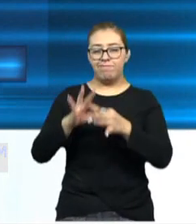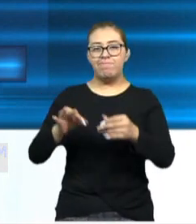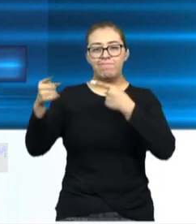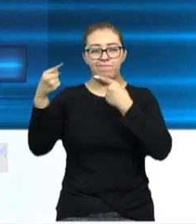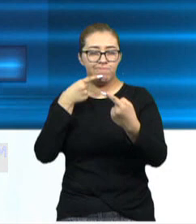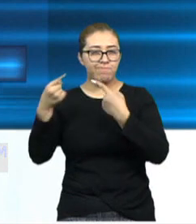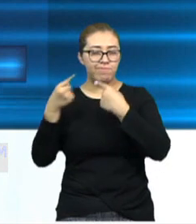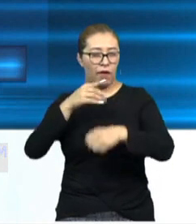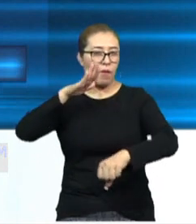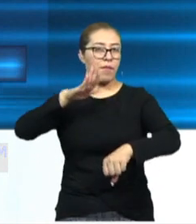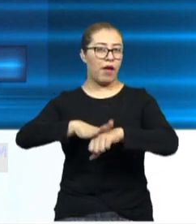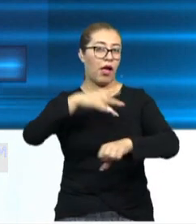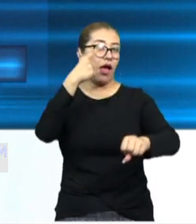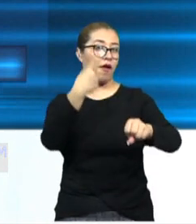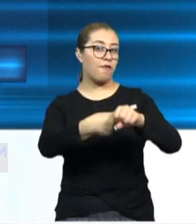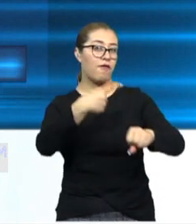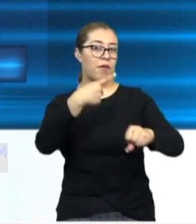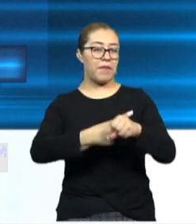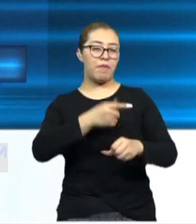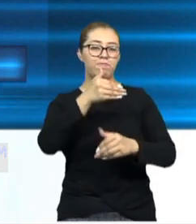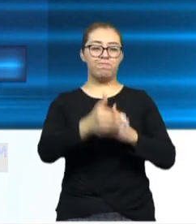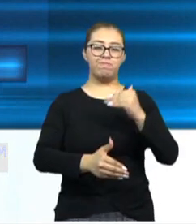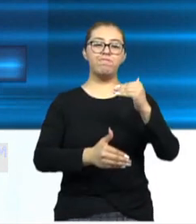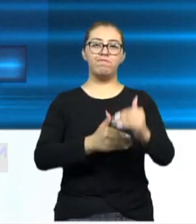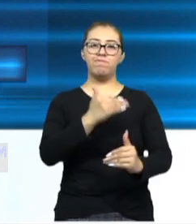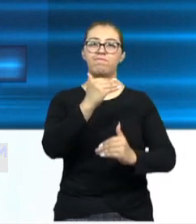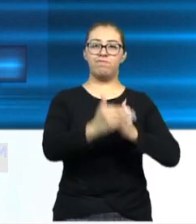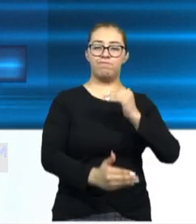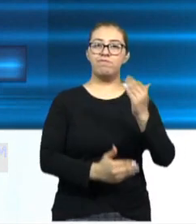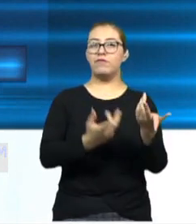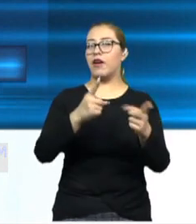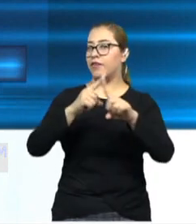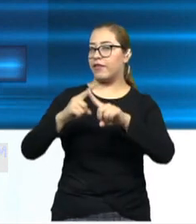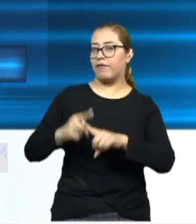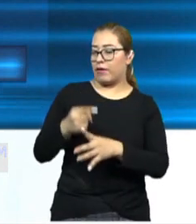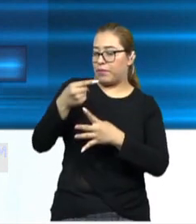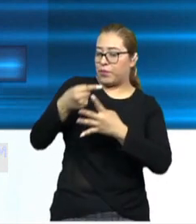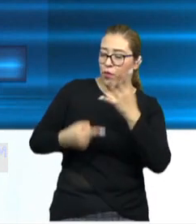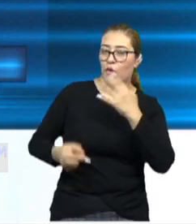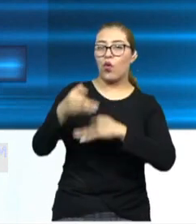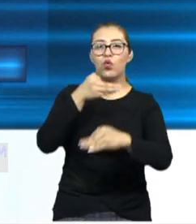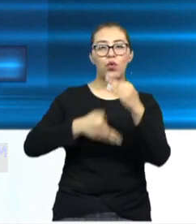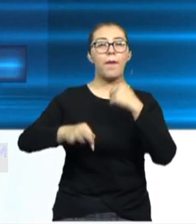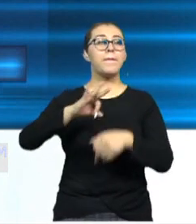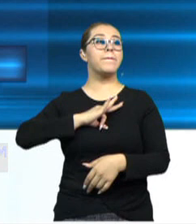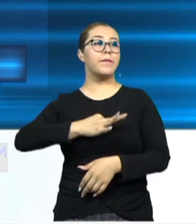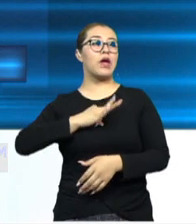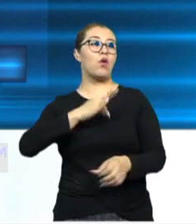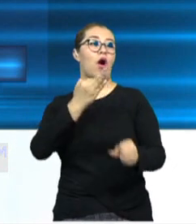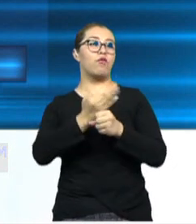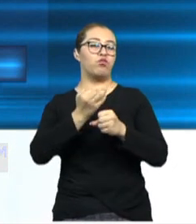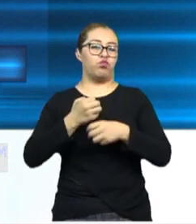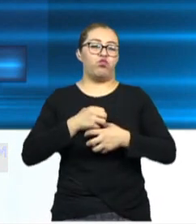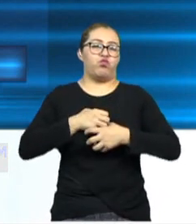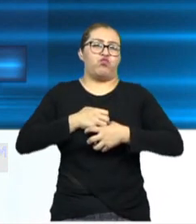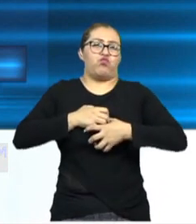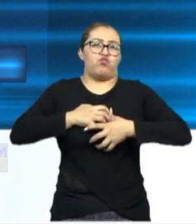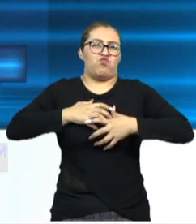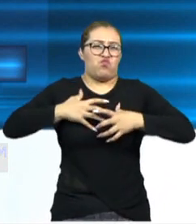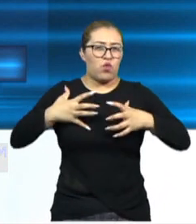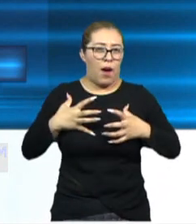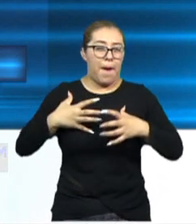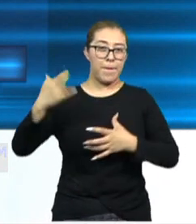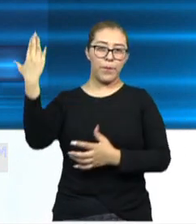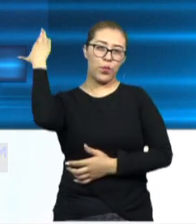ocasiones, la enfermedad avanza, tiene ciertas características, el virus que produce un proceso inflamatorio severo a nivel